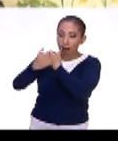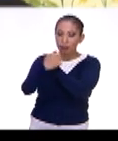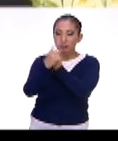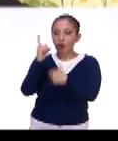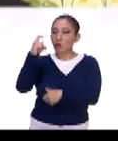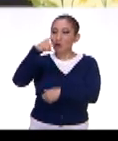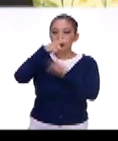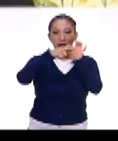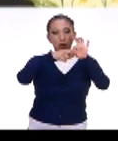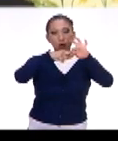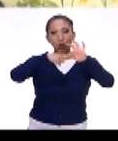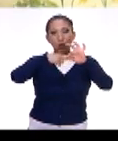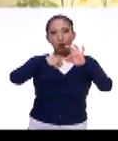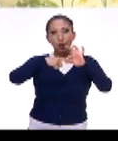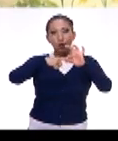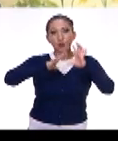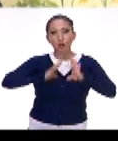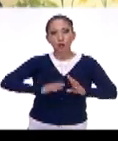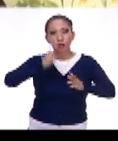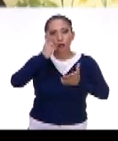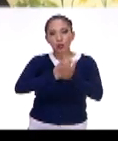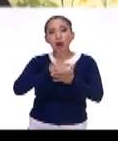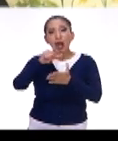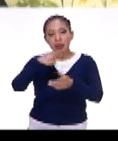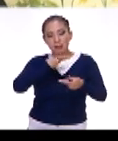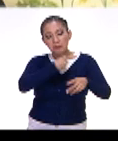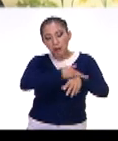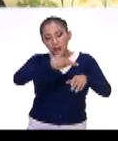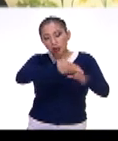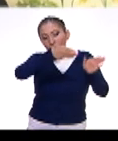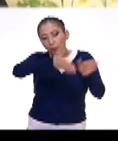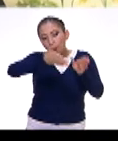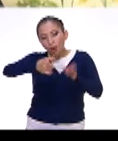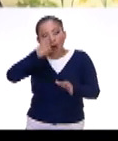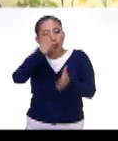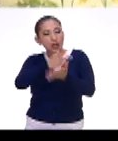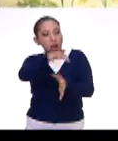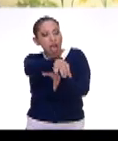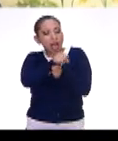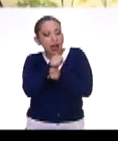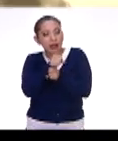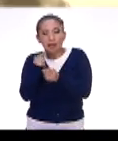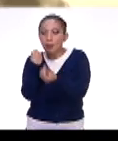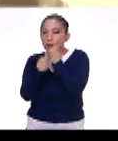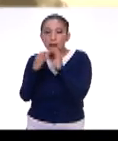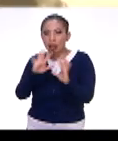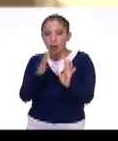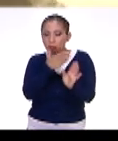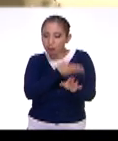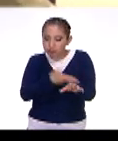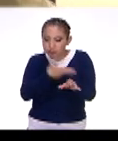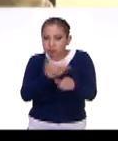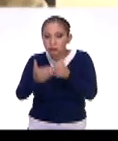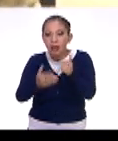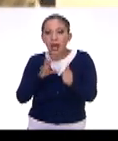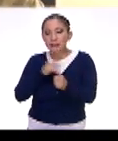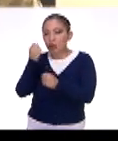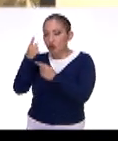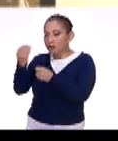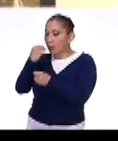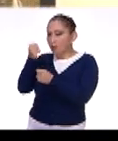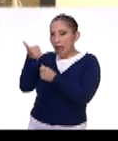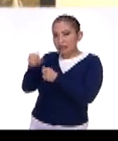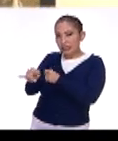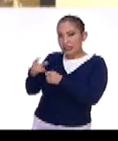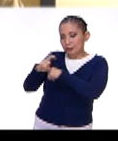Solo se fría el cuerpo. Entonces hay muchos procesos, no es solo como capturarlo y cocinarlo. O sea, hay unos que se comen